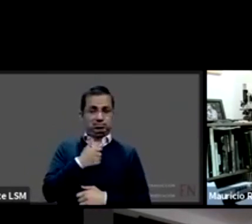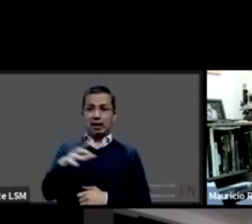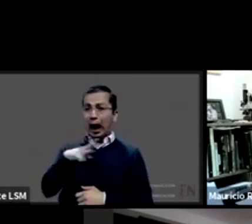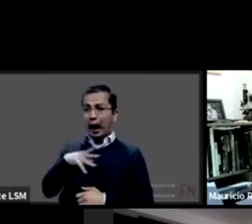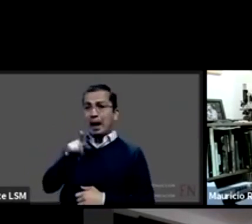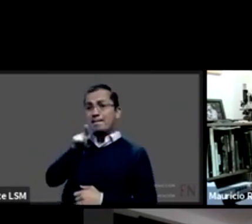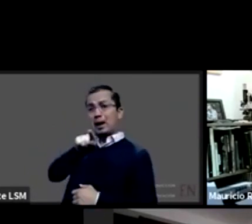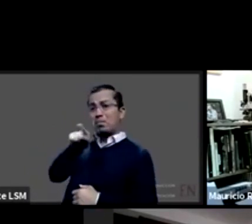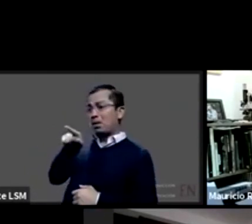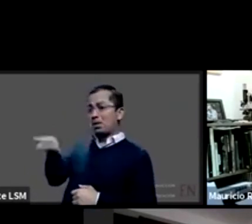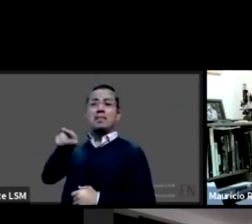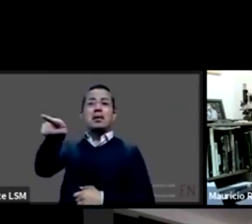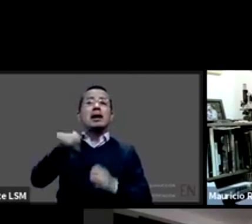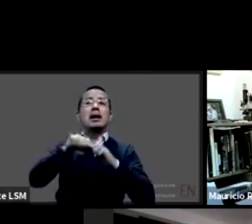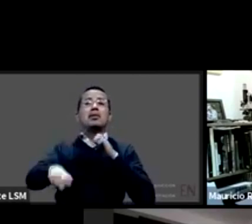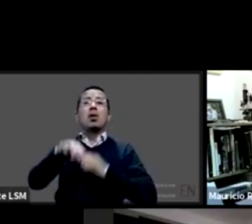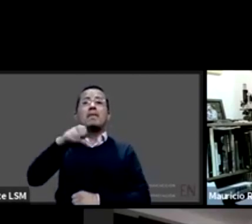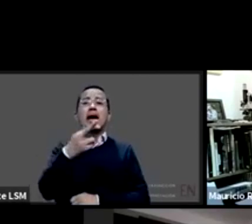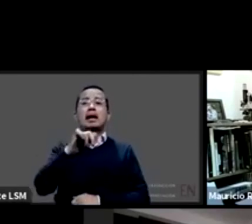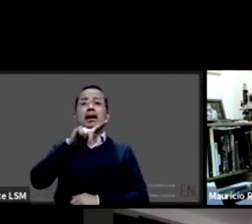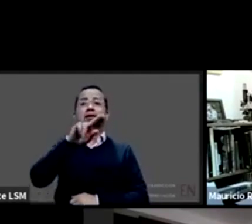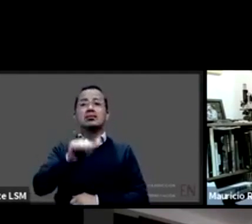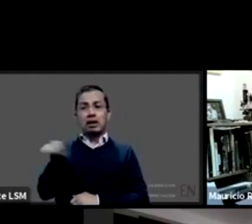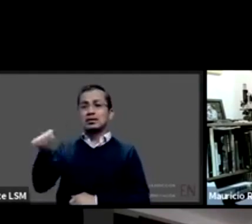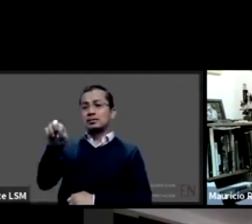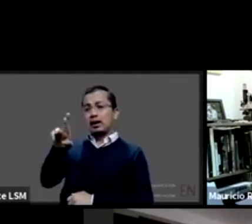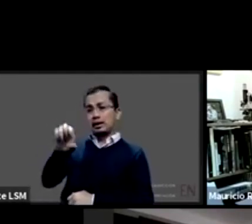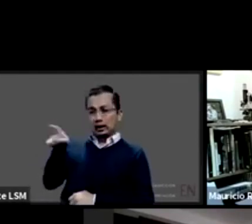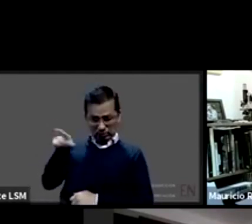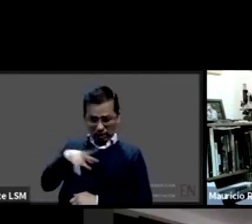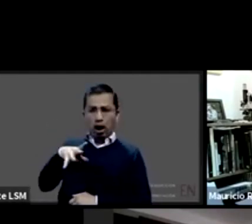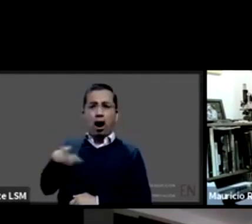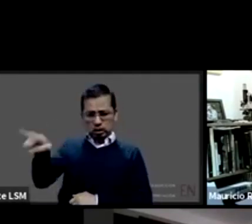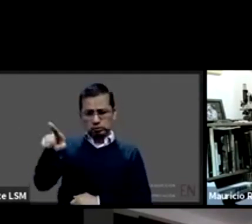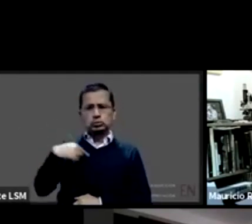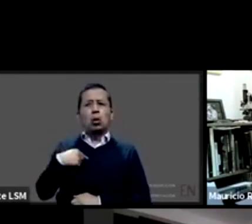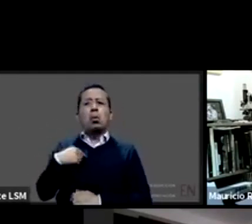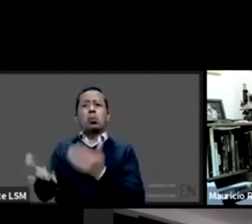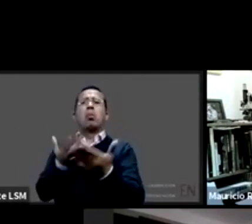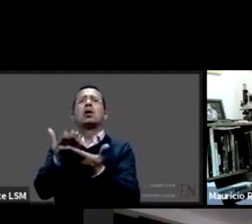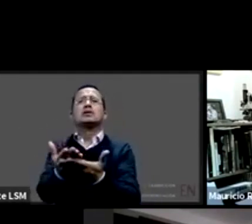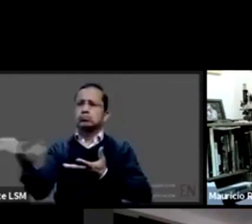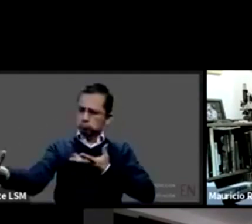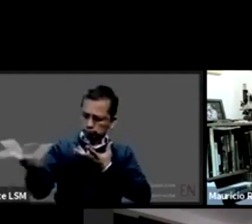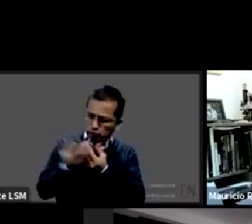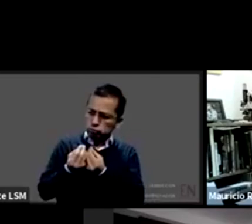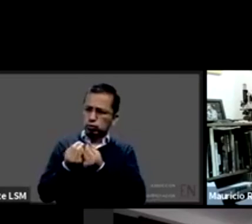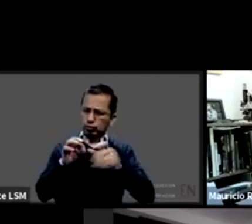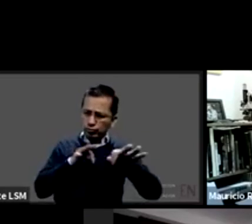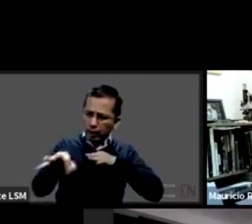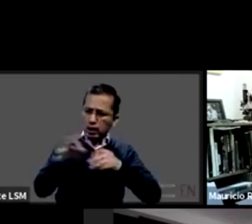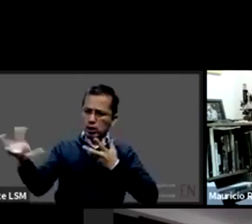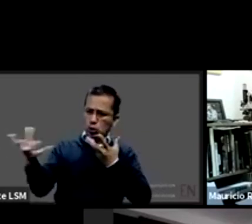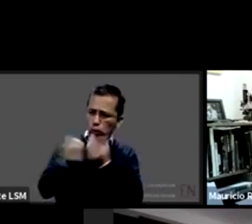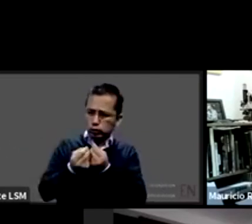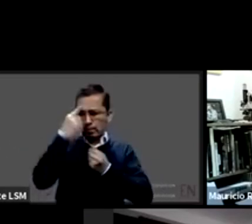instrumentarlo entonces yo lo que les ofrezco es trabajar juntos para generar mejores políticas que sean políticas de estado que